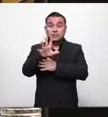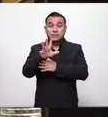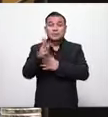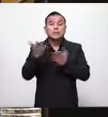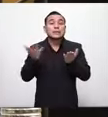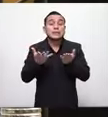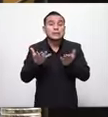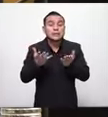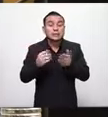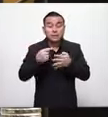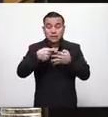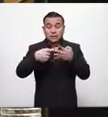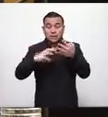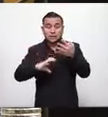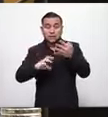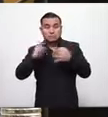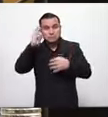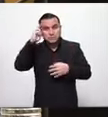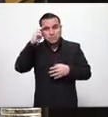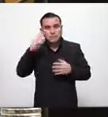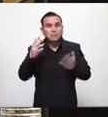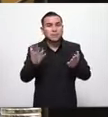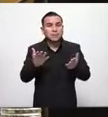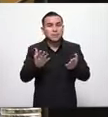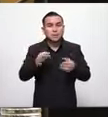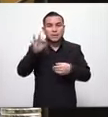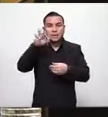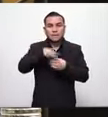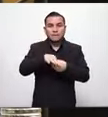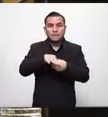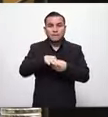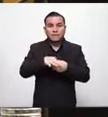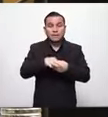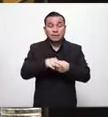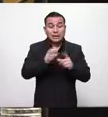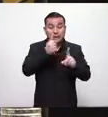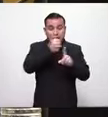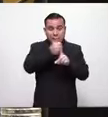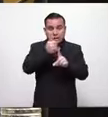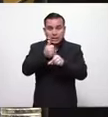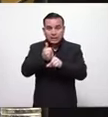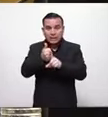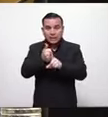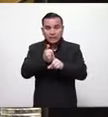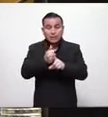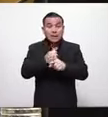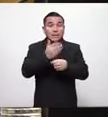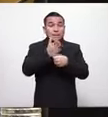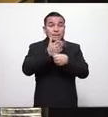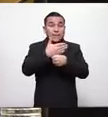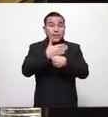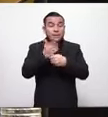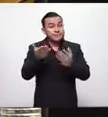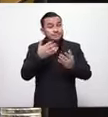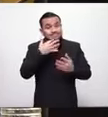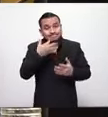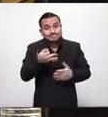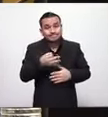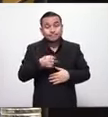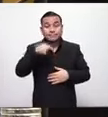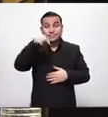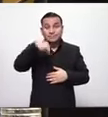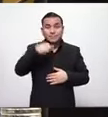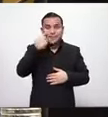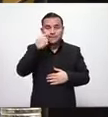y se vota normalmente por bloques por partido desgraciadamente pero